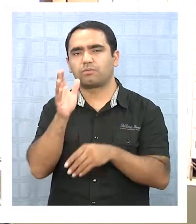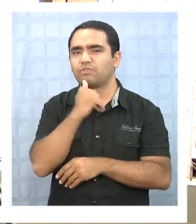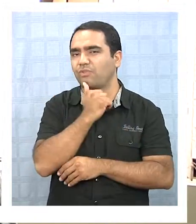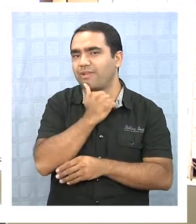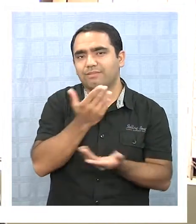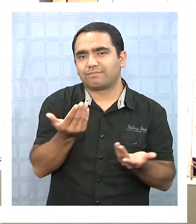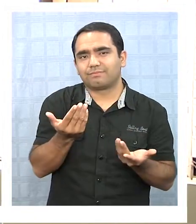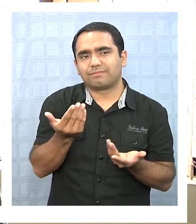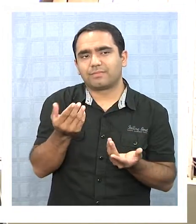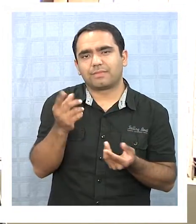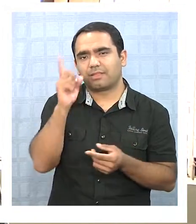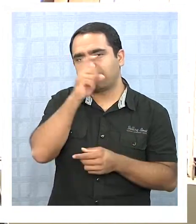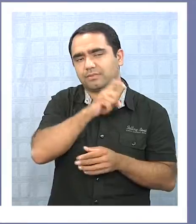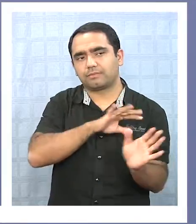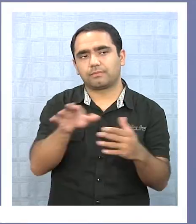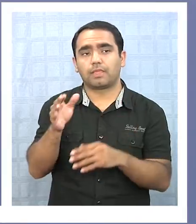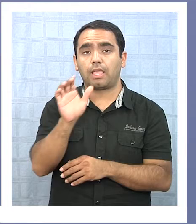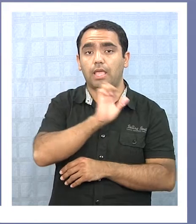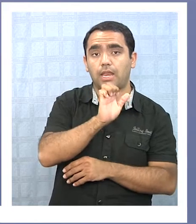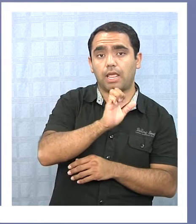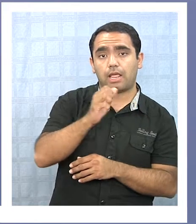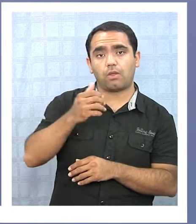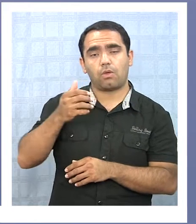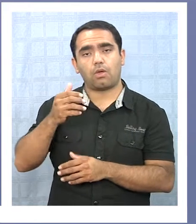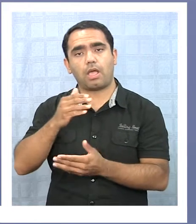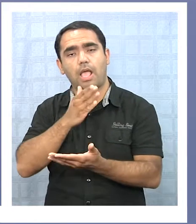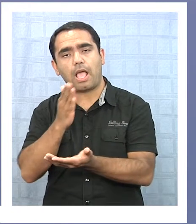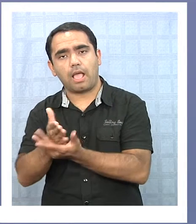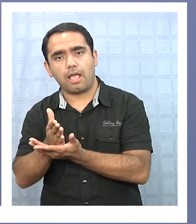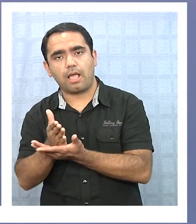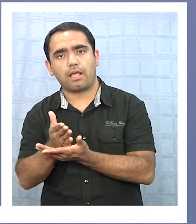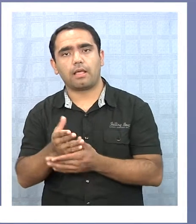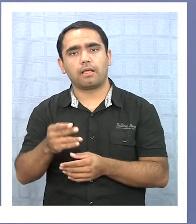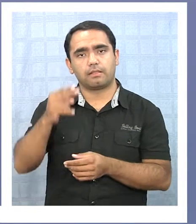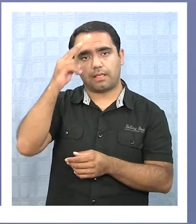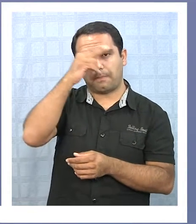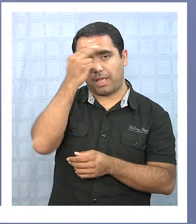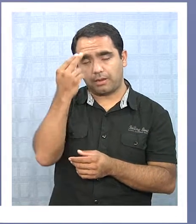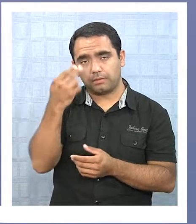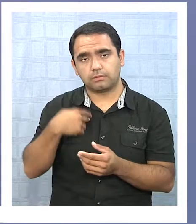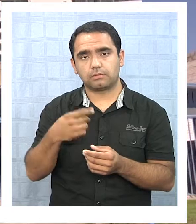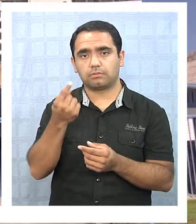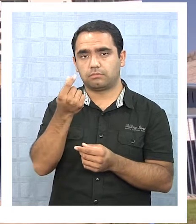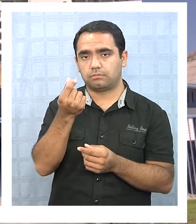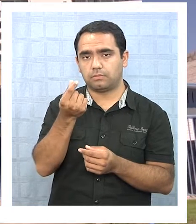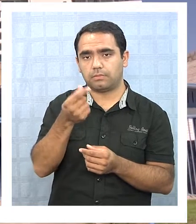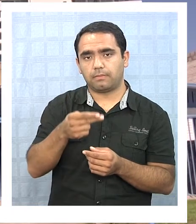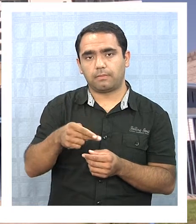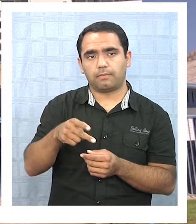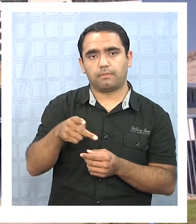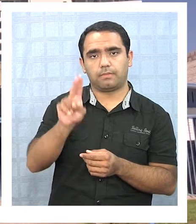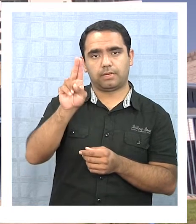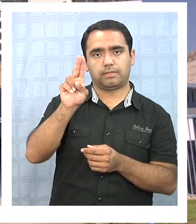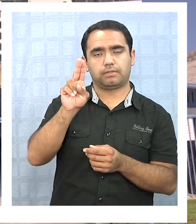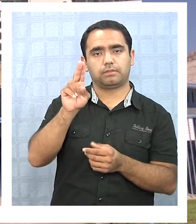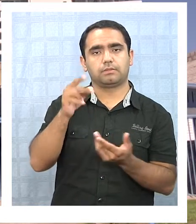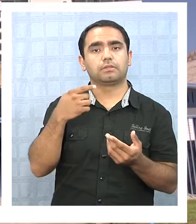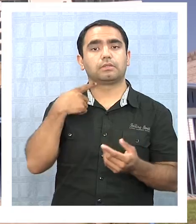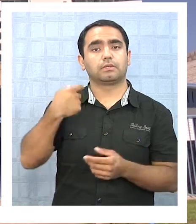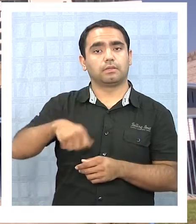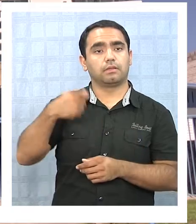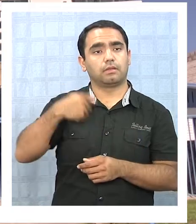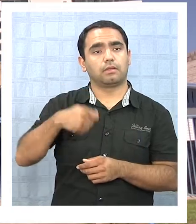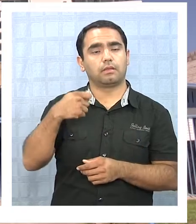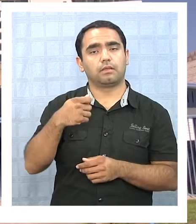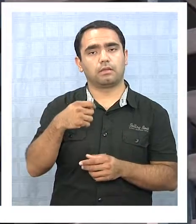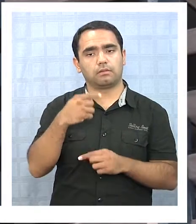no es tan fuerte. Entre enero y marzo de este año, los precios de las viviendas siguieron subiendo, pero a menor ritmo. Según